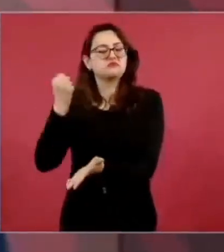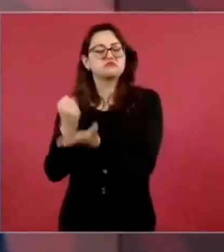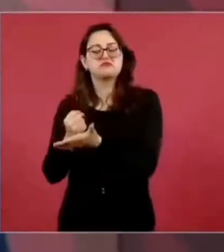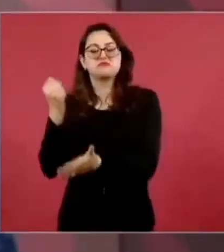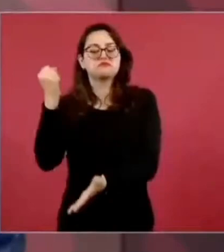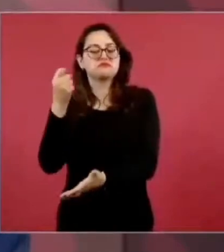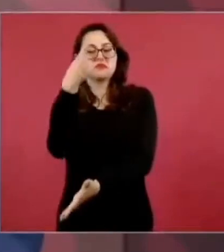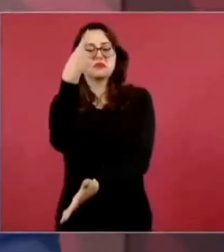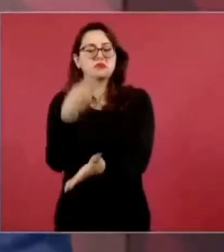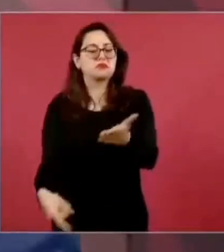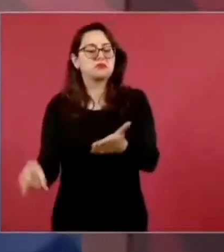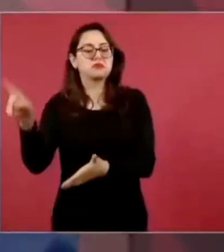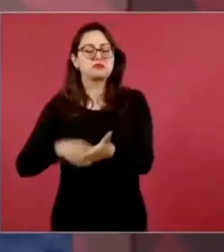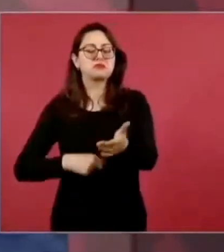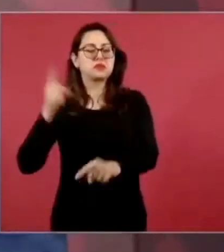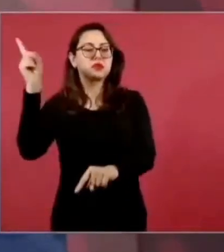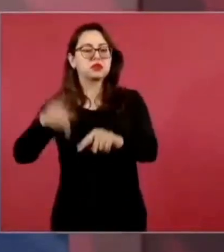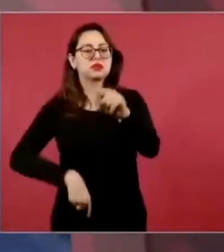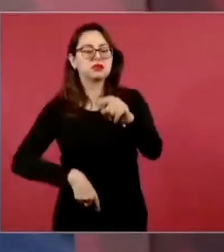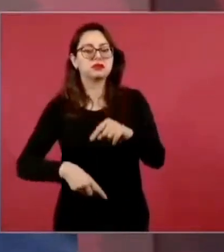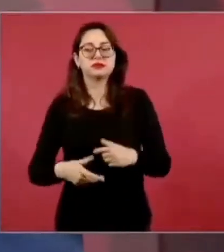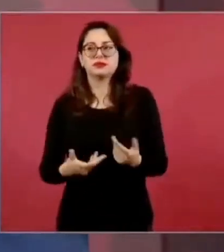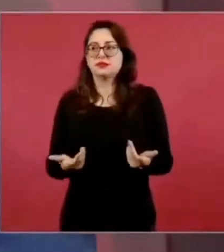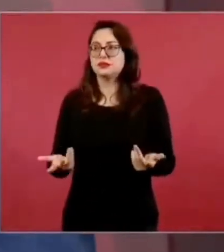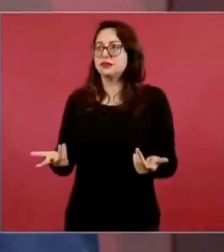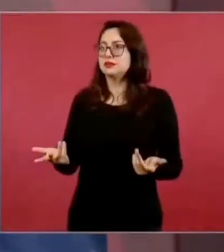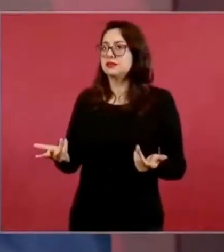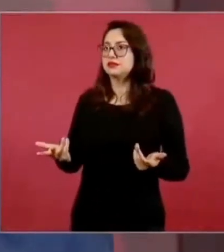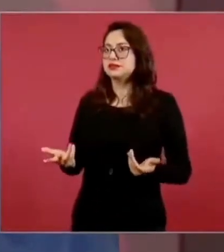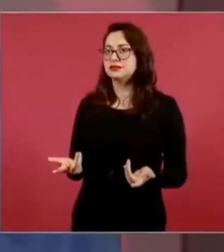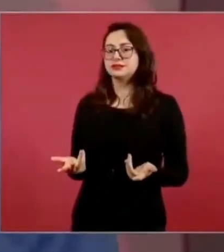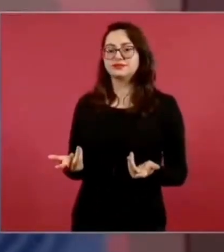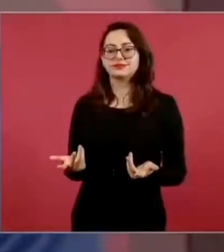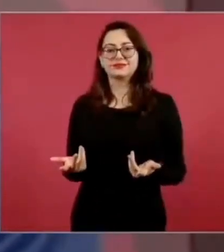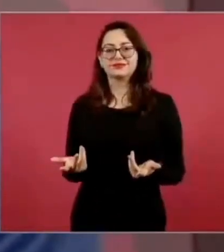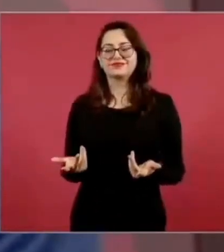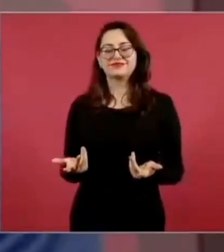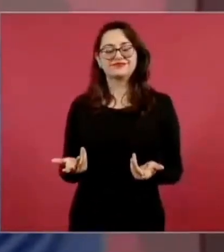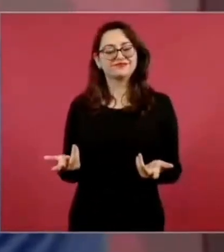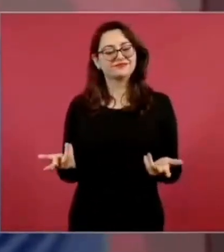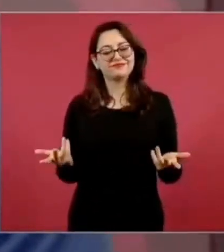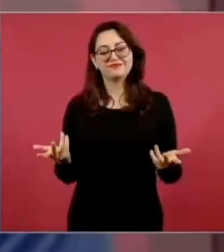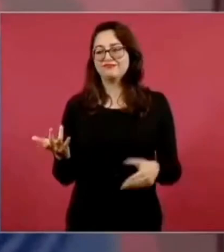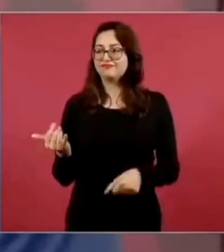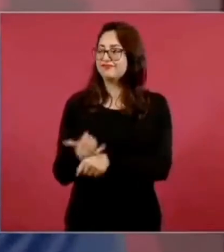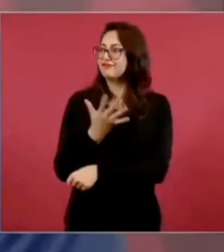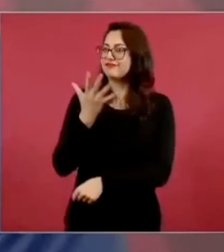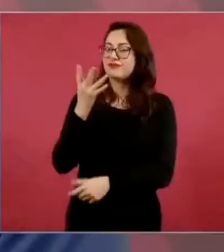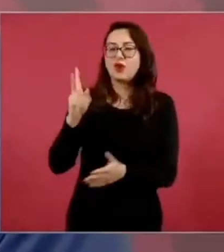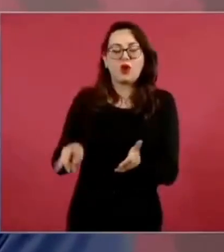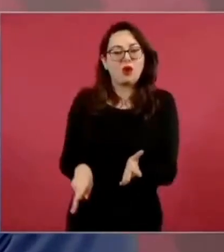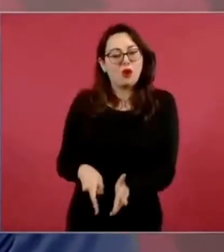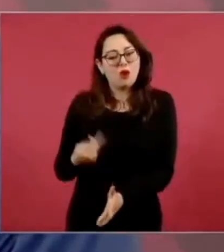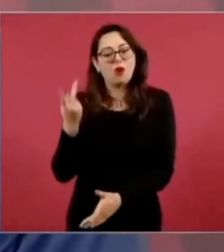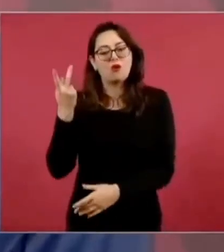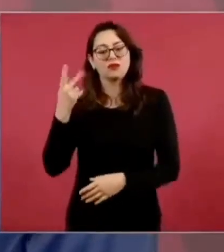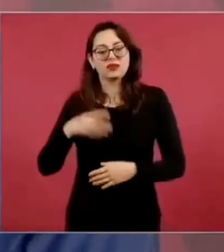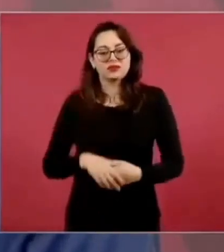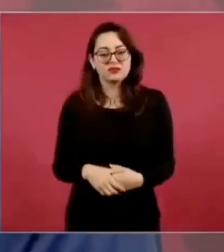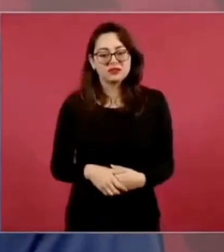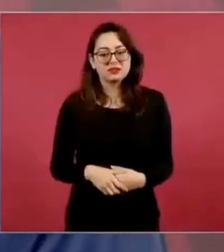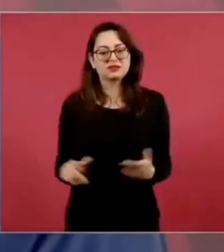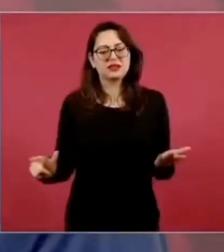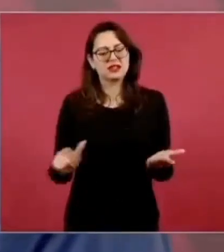importancia por lo que